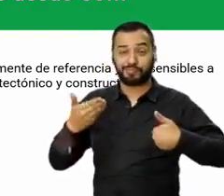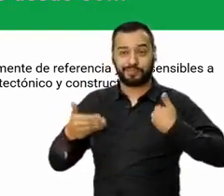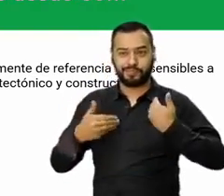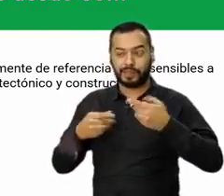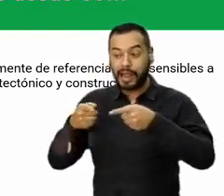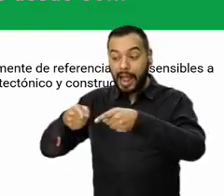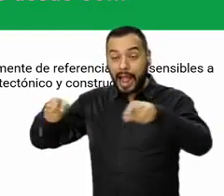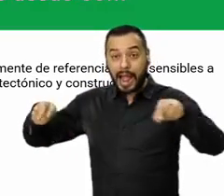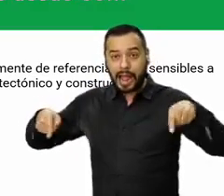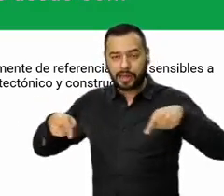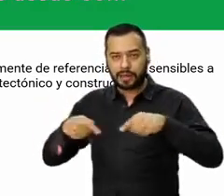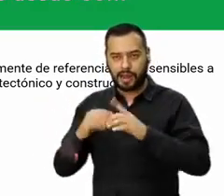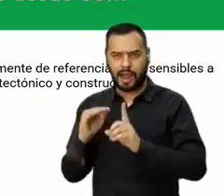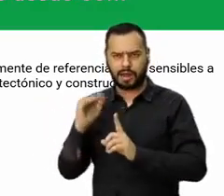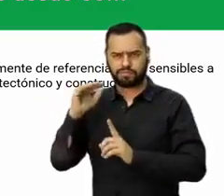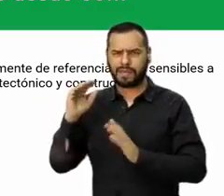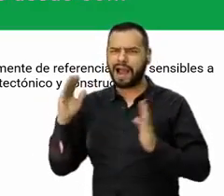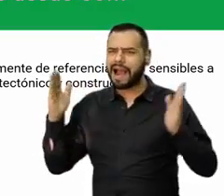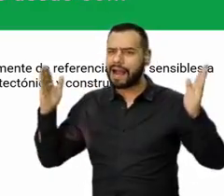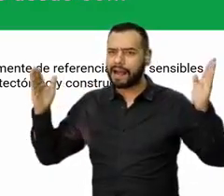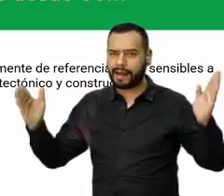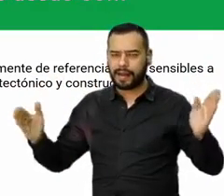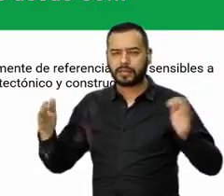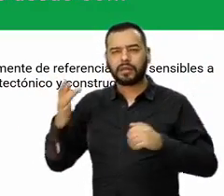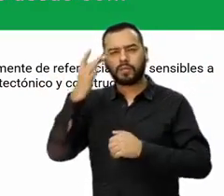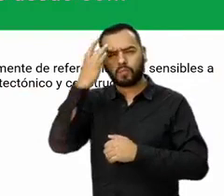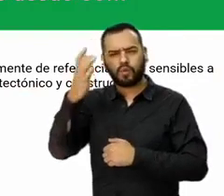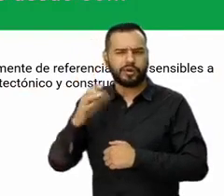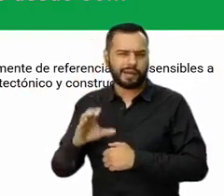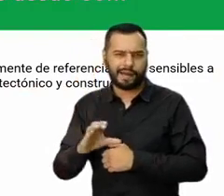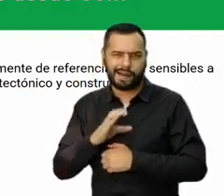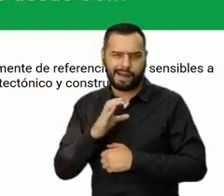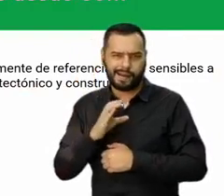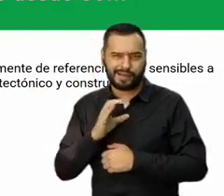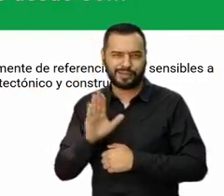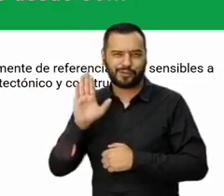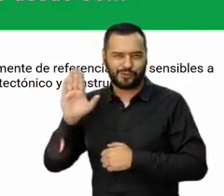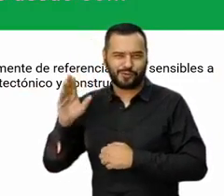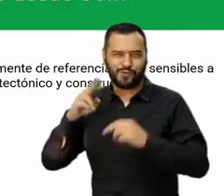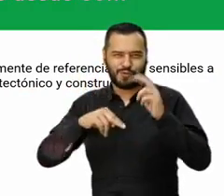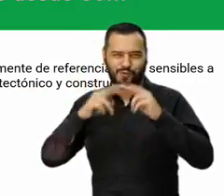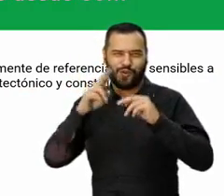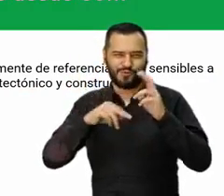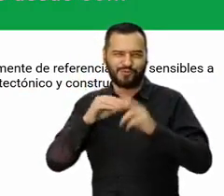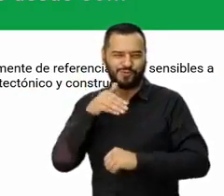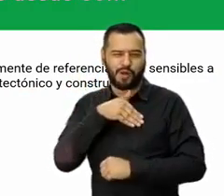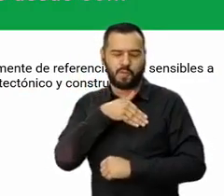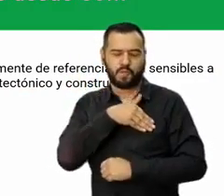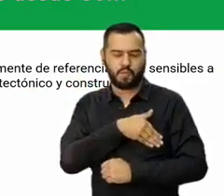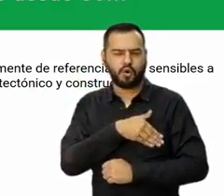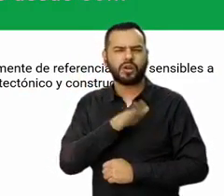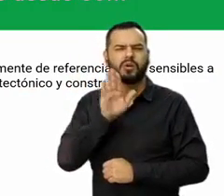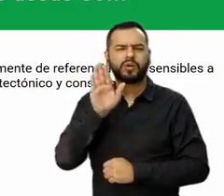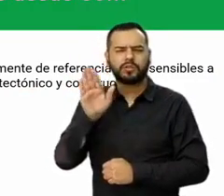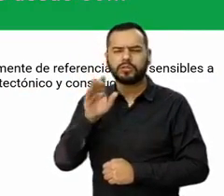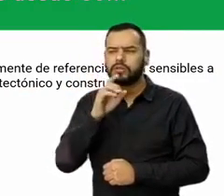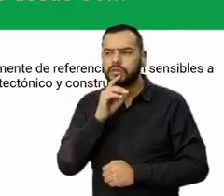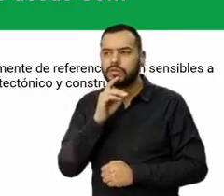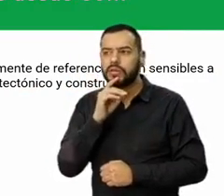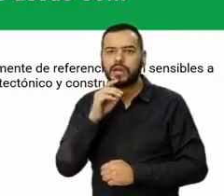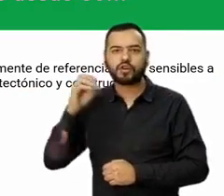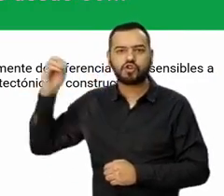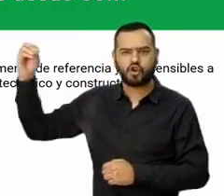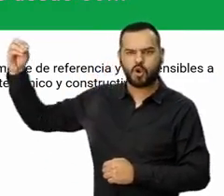apartamento pues es bastante amplio porque las características de Constructora Bolívar, como te lo dije antes, tienen bastante